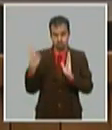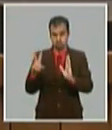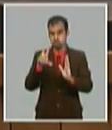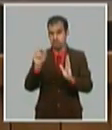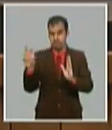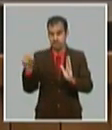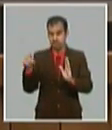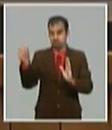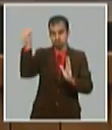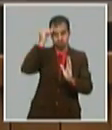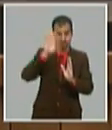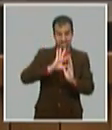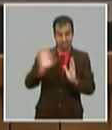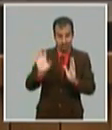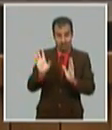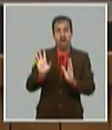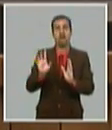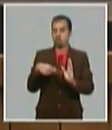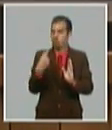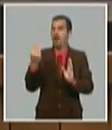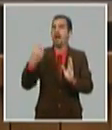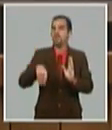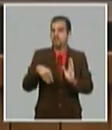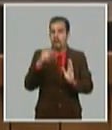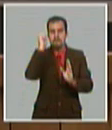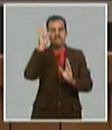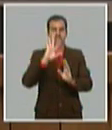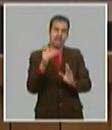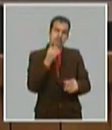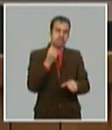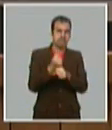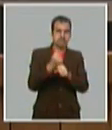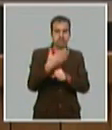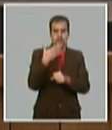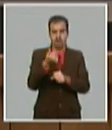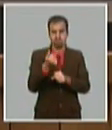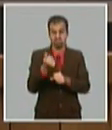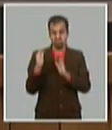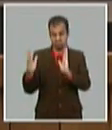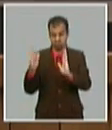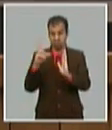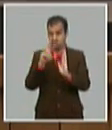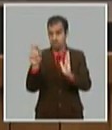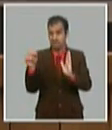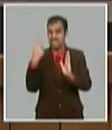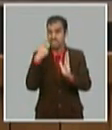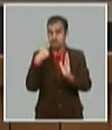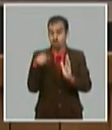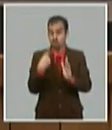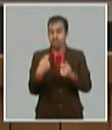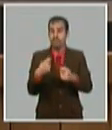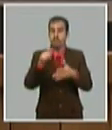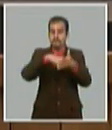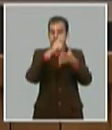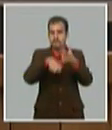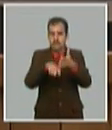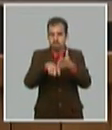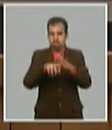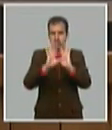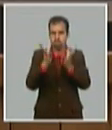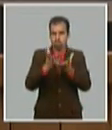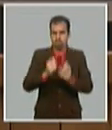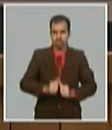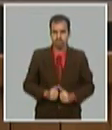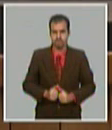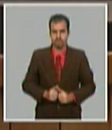aprovecharlas el 2020 nos demostró el valor de la planificación centralizada que